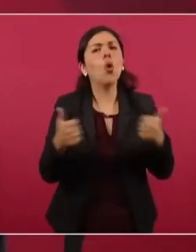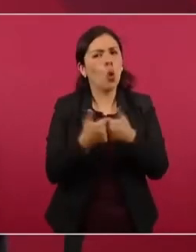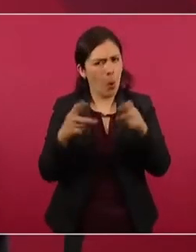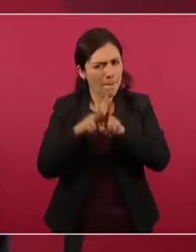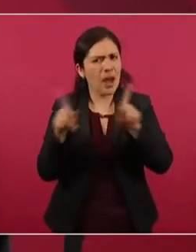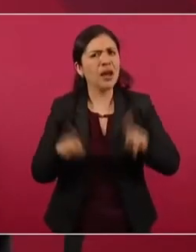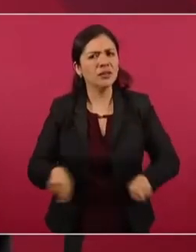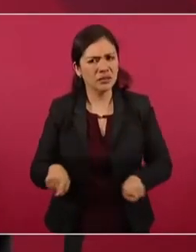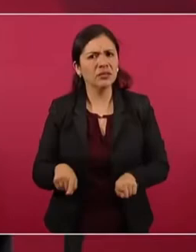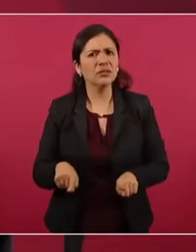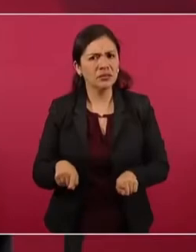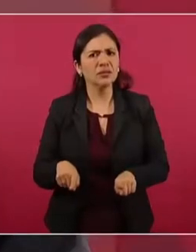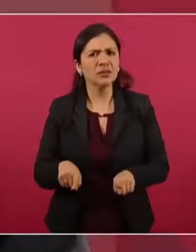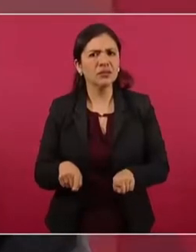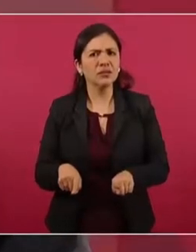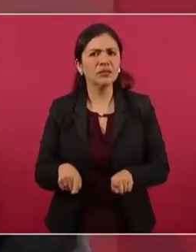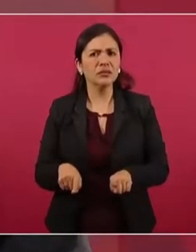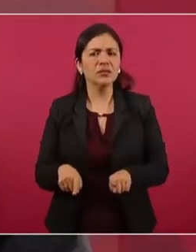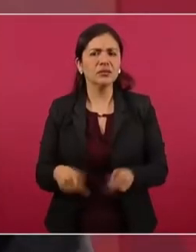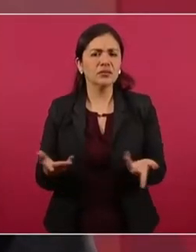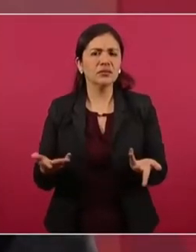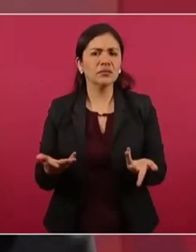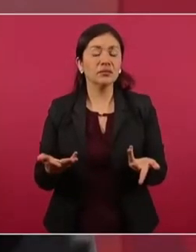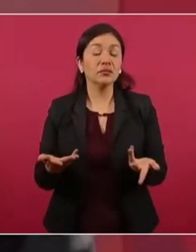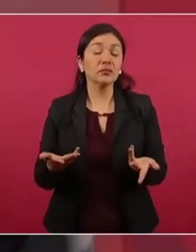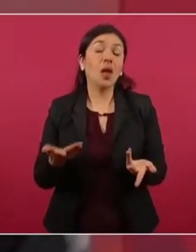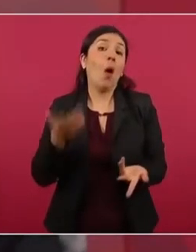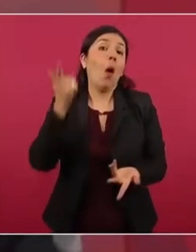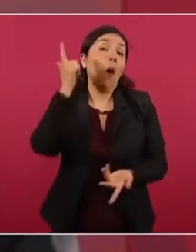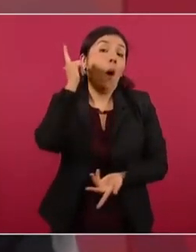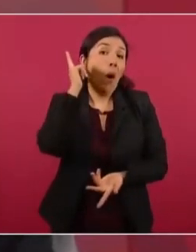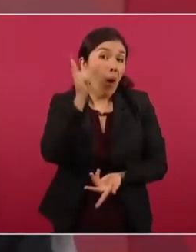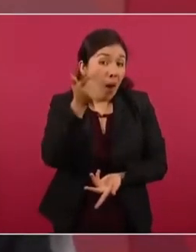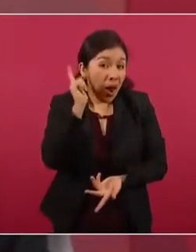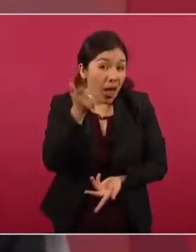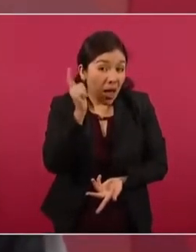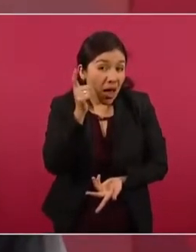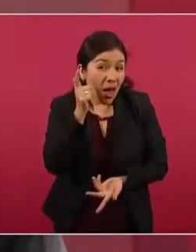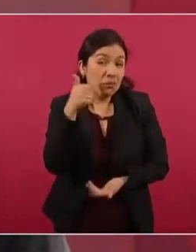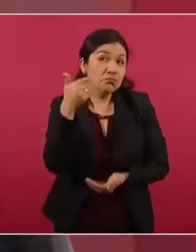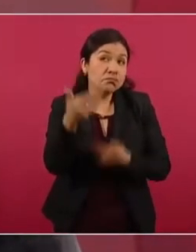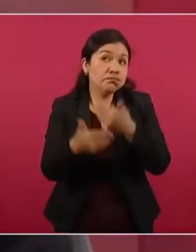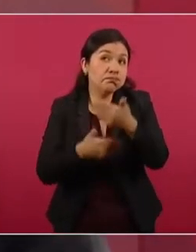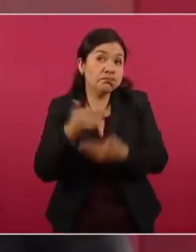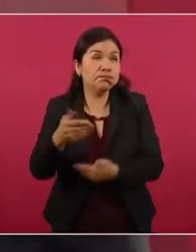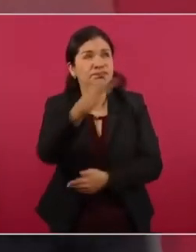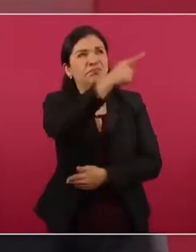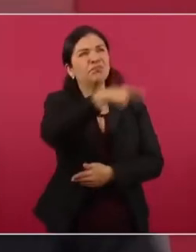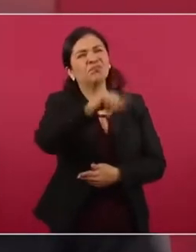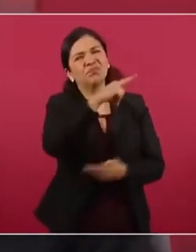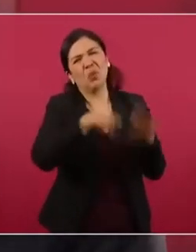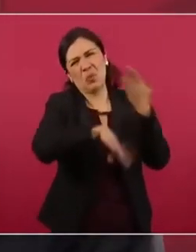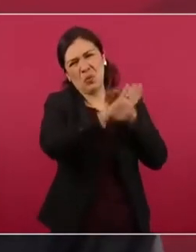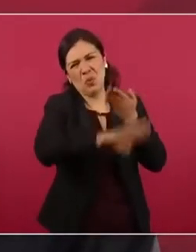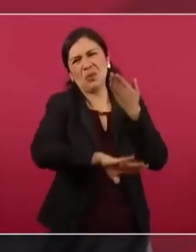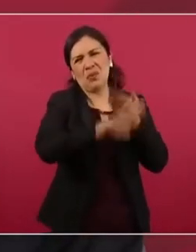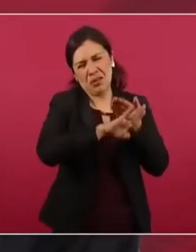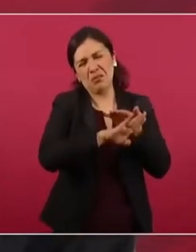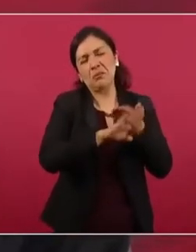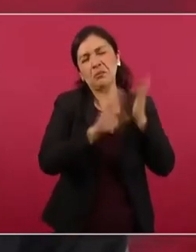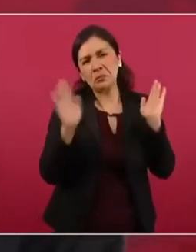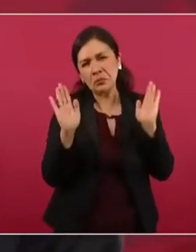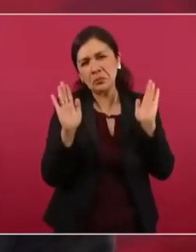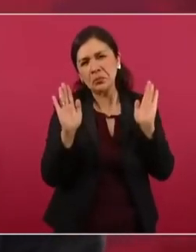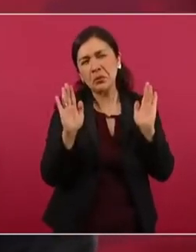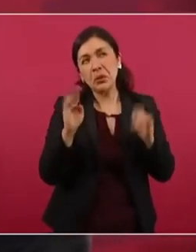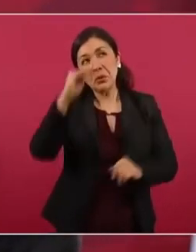Y ojalá y los opositores no